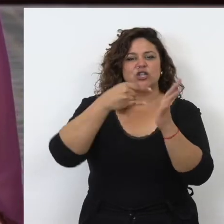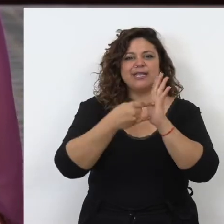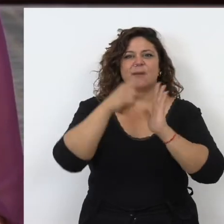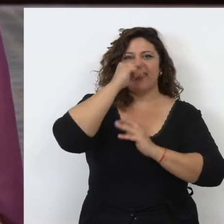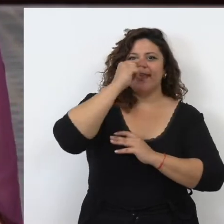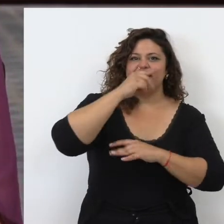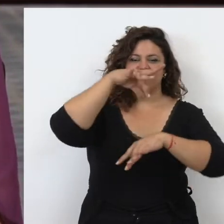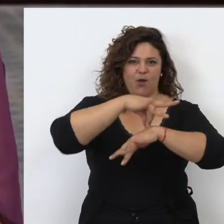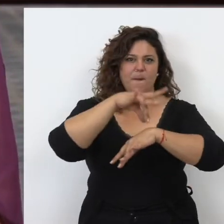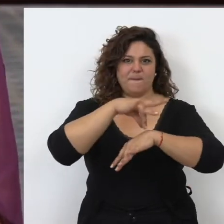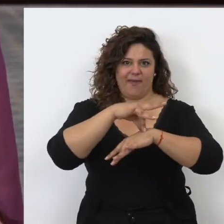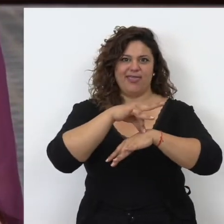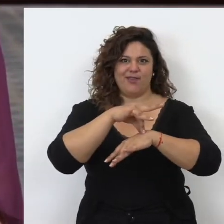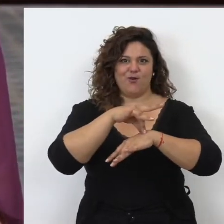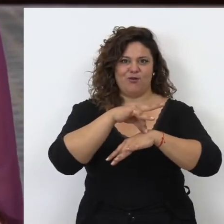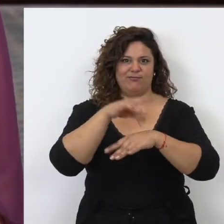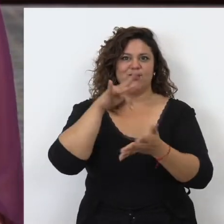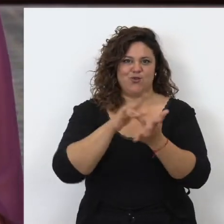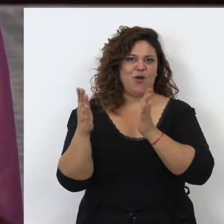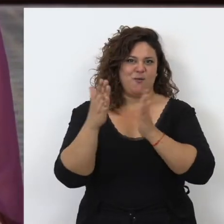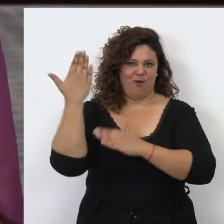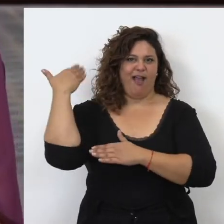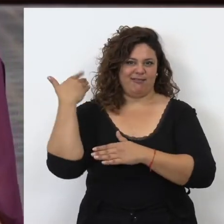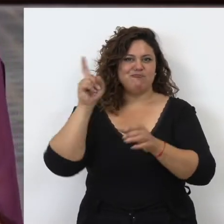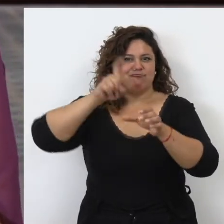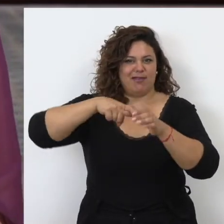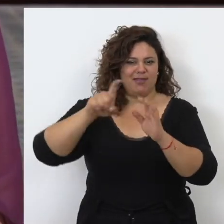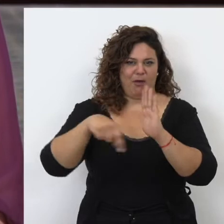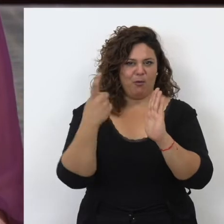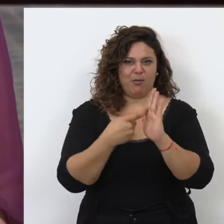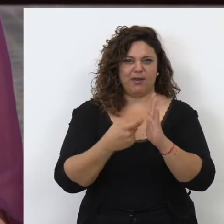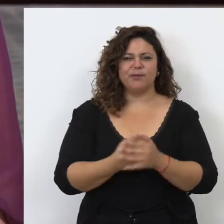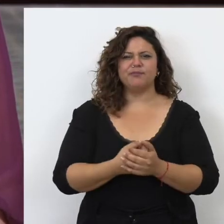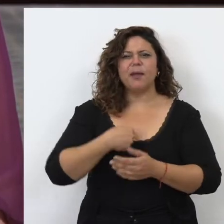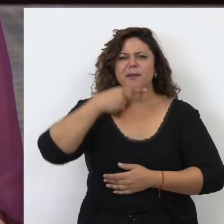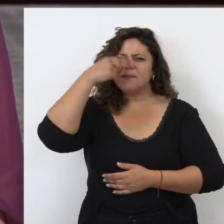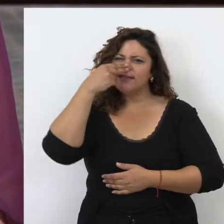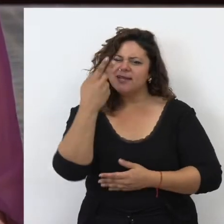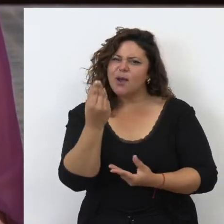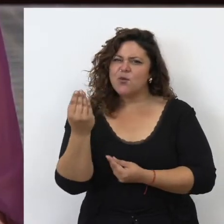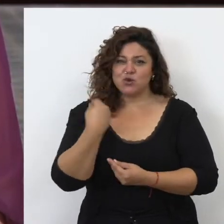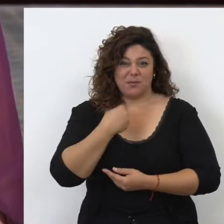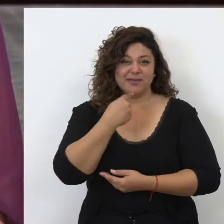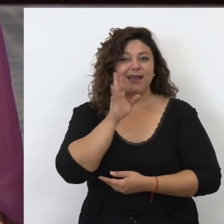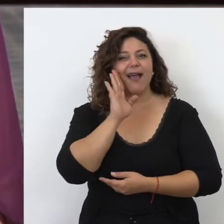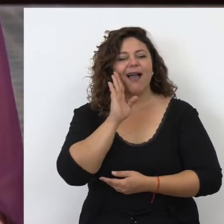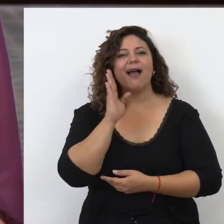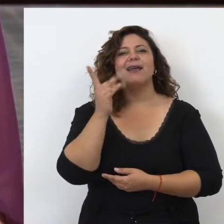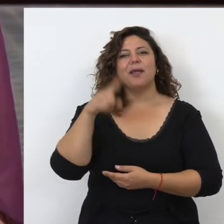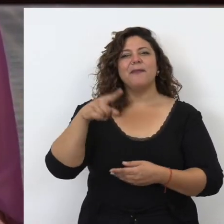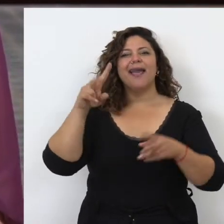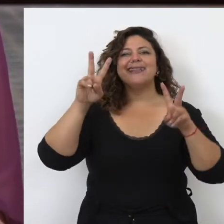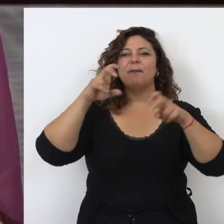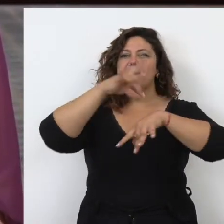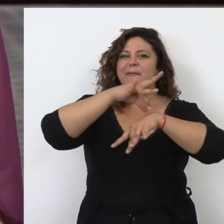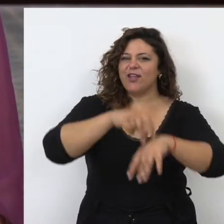científico y médico imperante en ese momento. A mí me interesa mucho, como he dicho antes, también